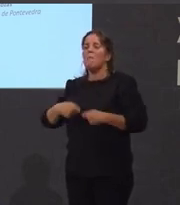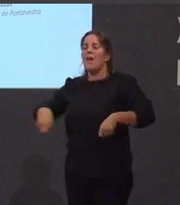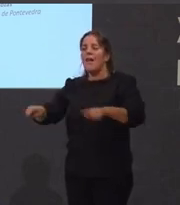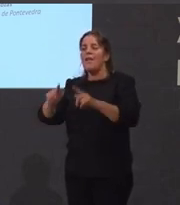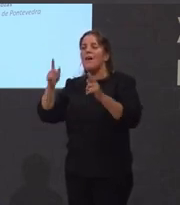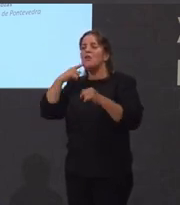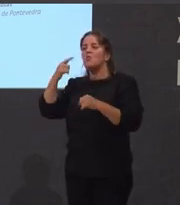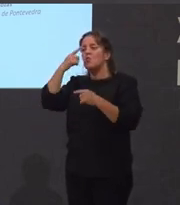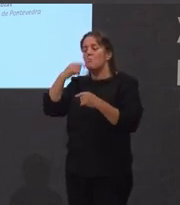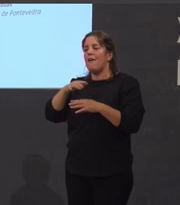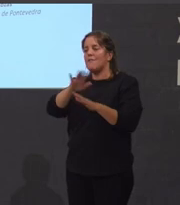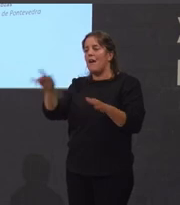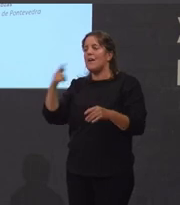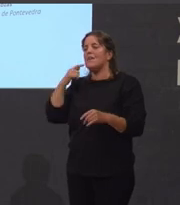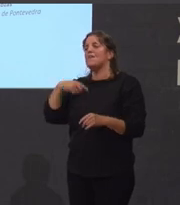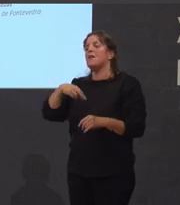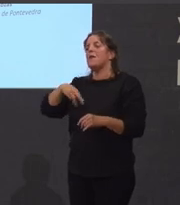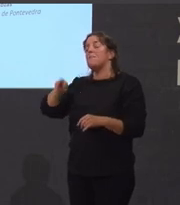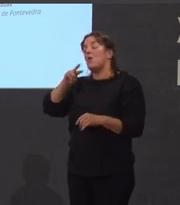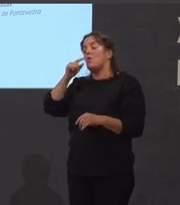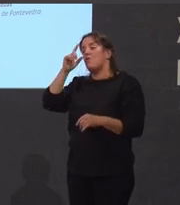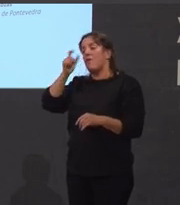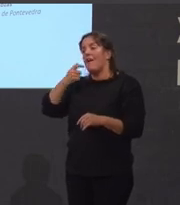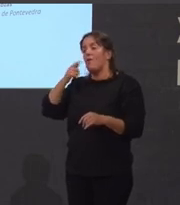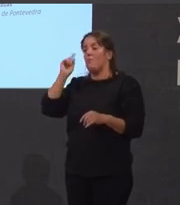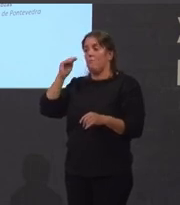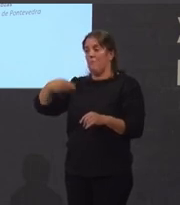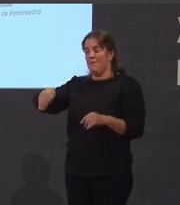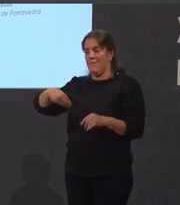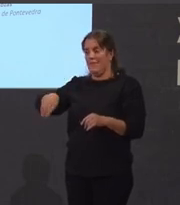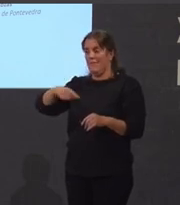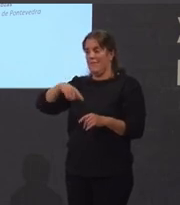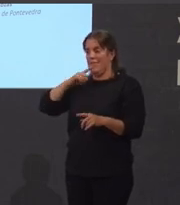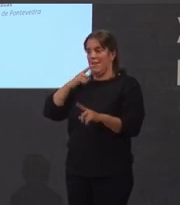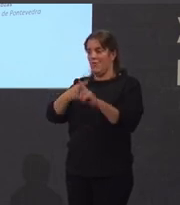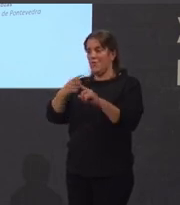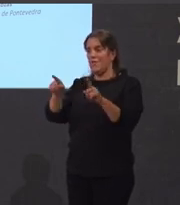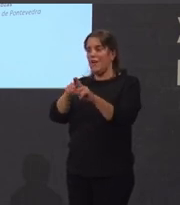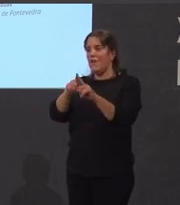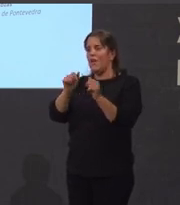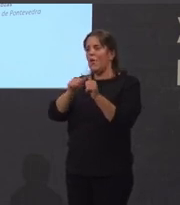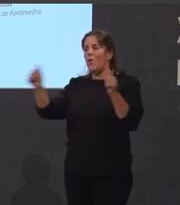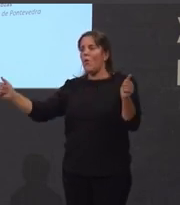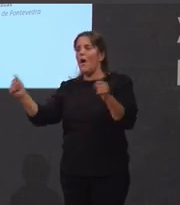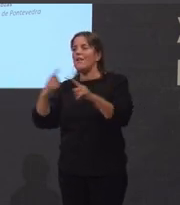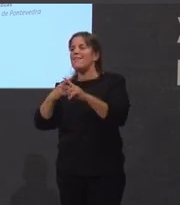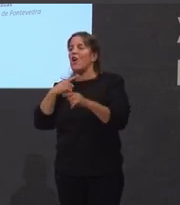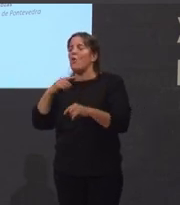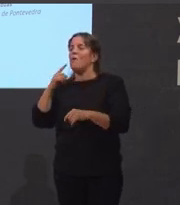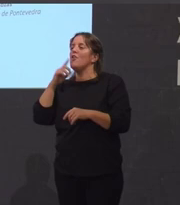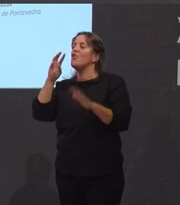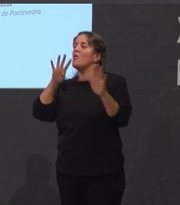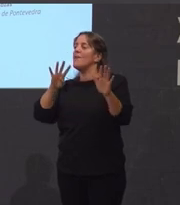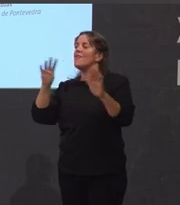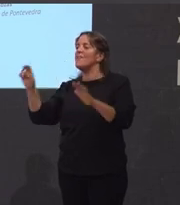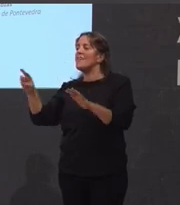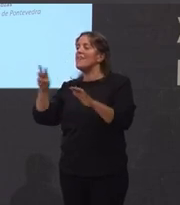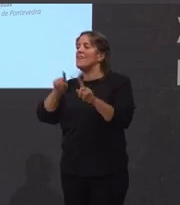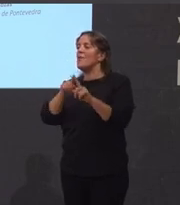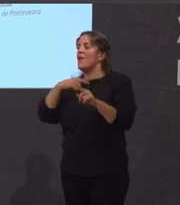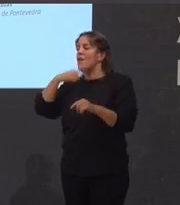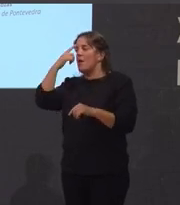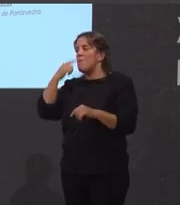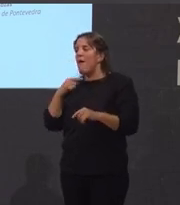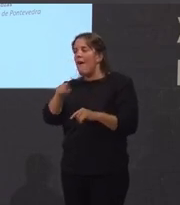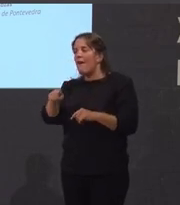Manuel Fraga como presidente da xunta e ao poñero en marcho Xacobeo 93 non se afastaba demasiado daquelas propostas e aquela imaxen